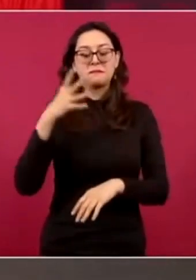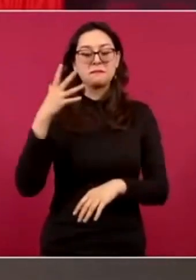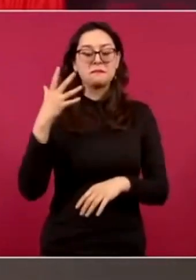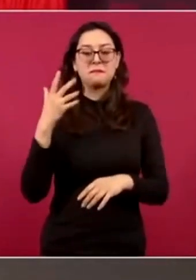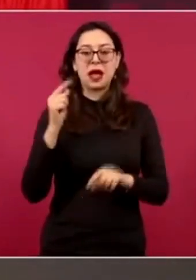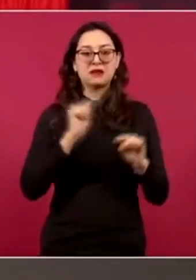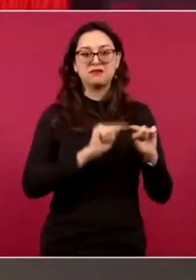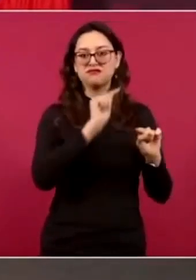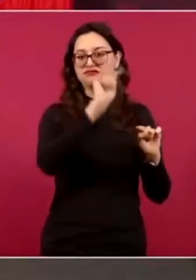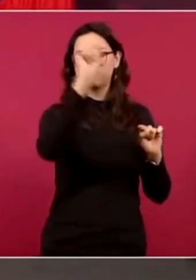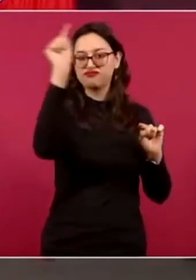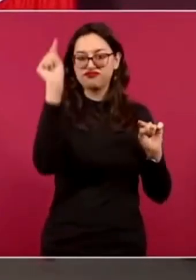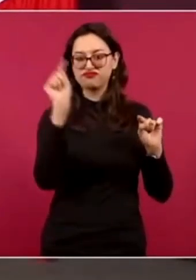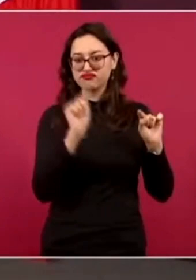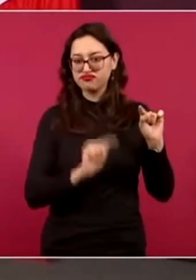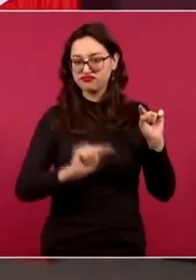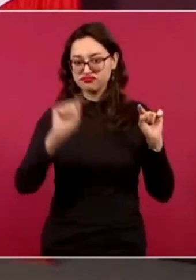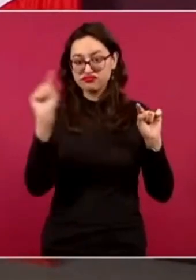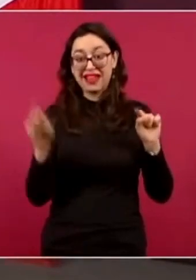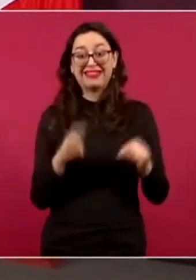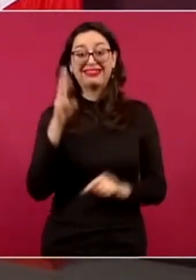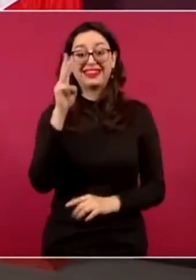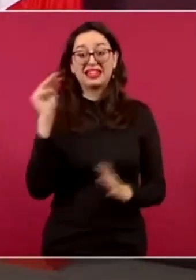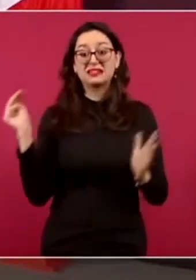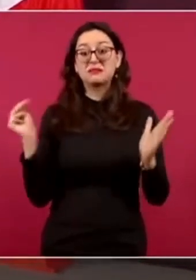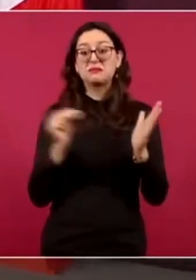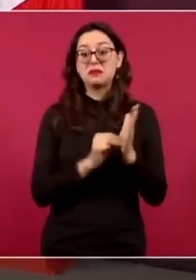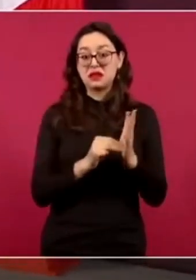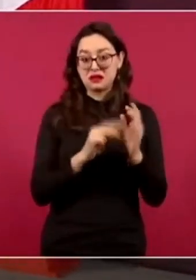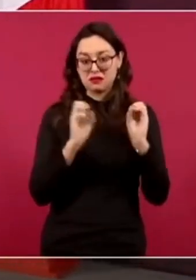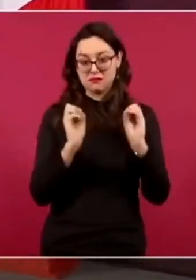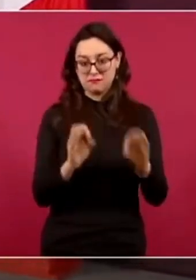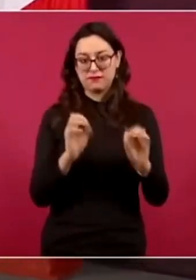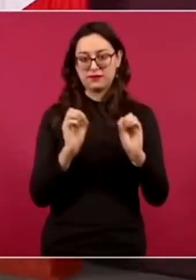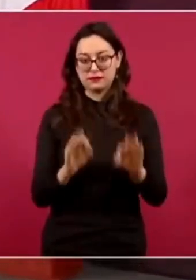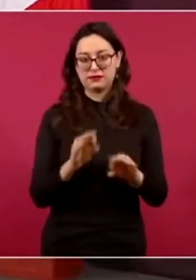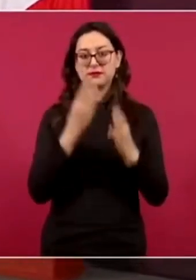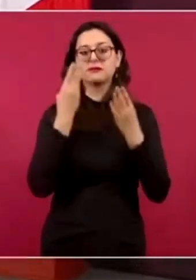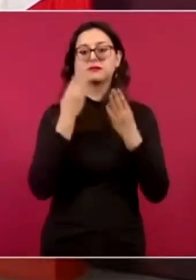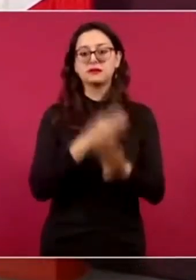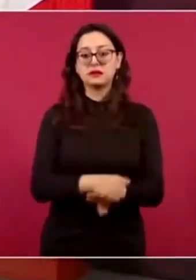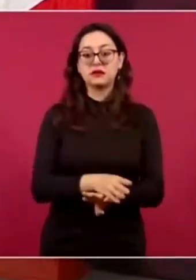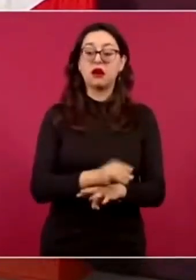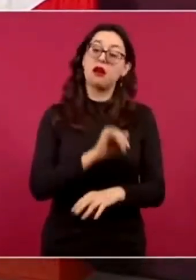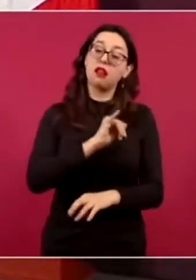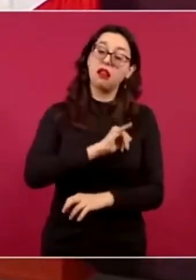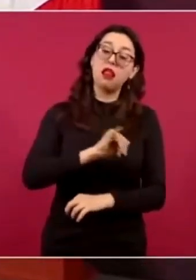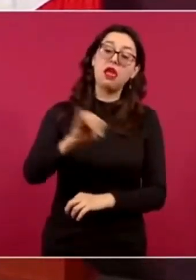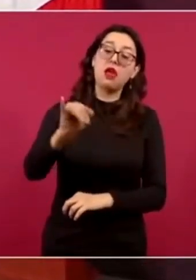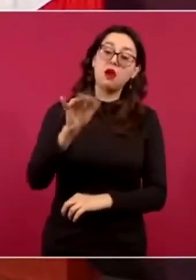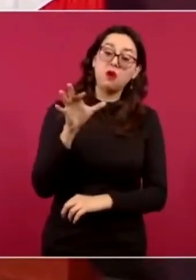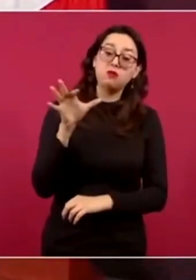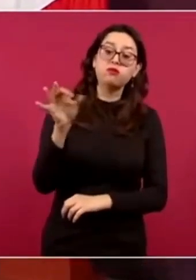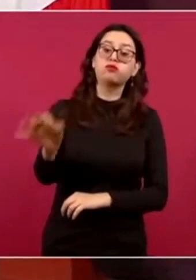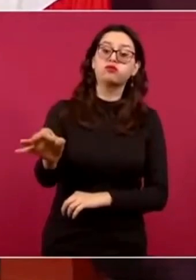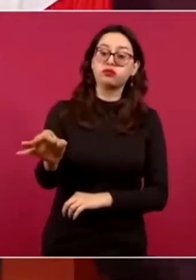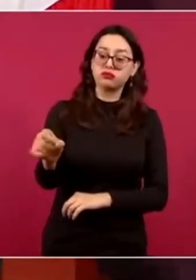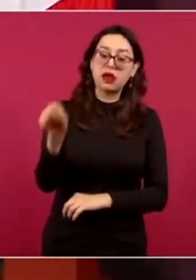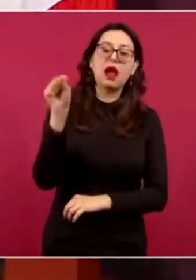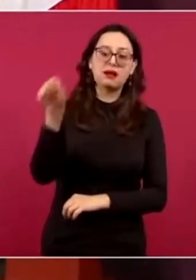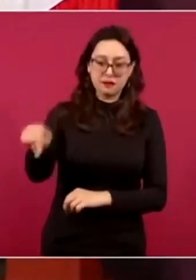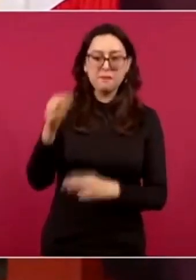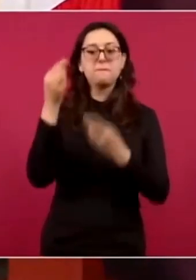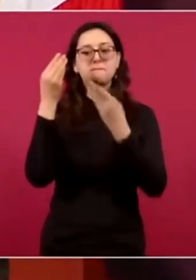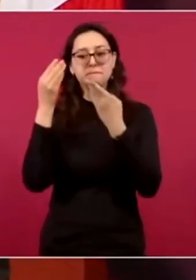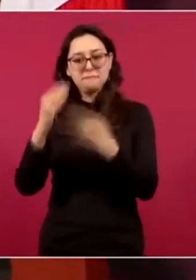alrededor de tres mil sucursales hasta en las comunidades más apartadas para dispersar todos los